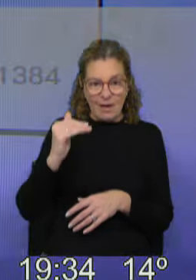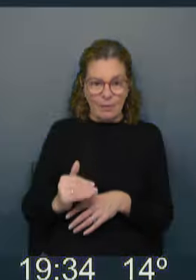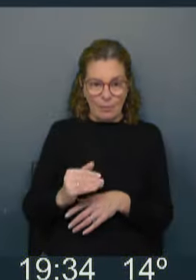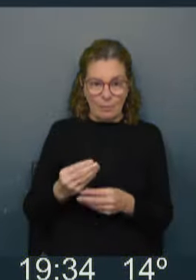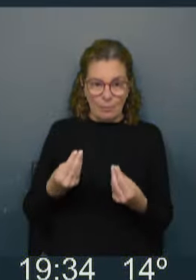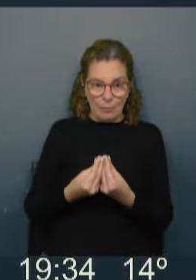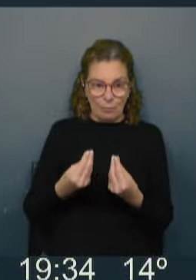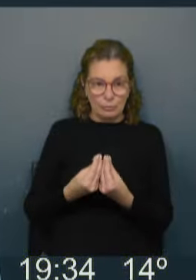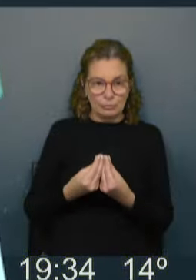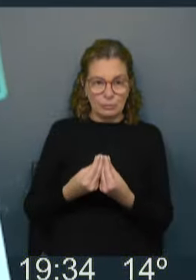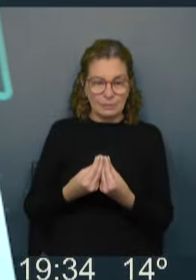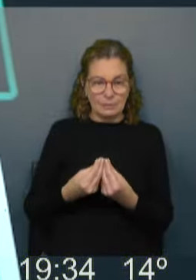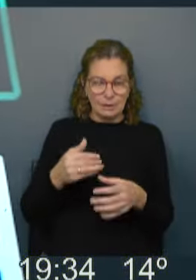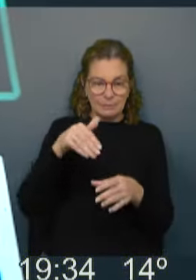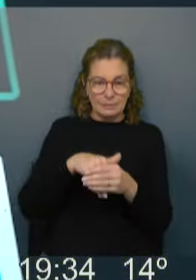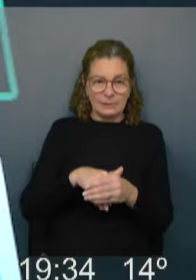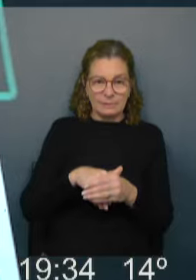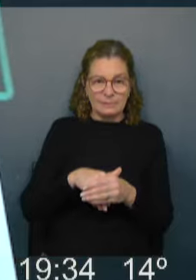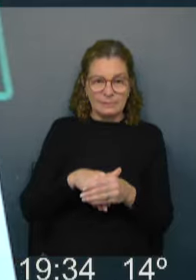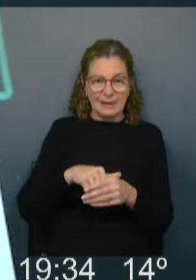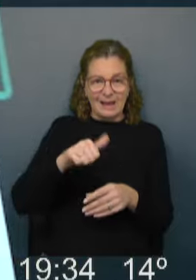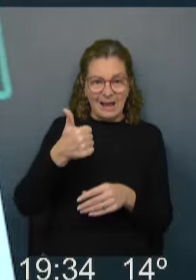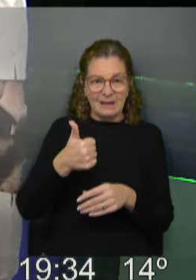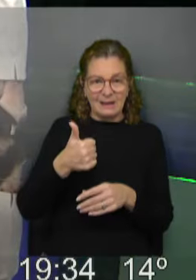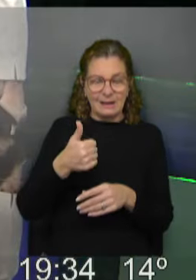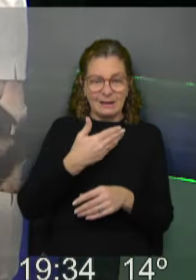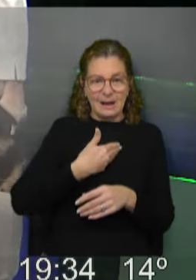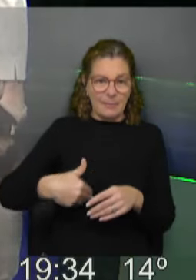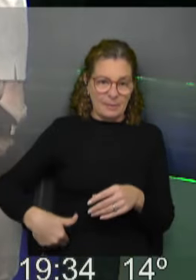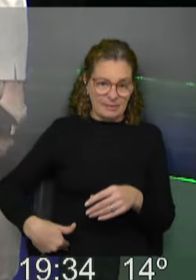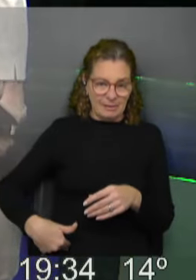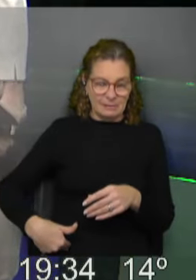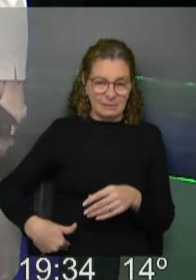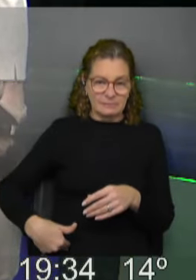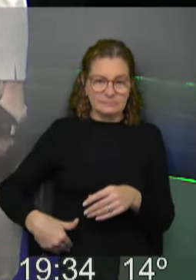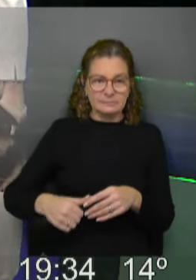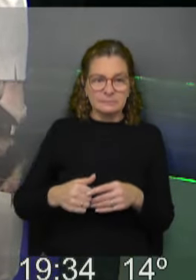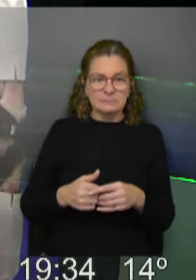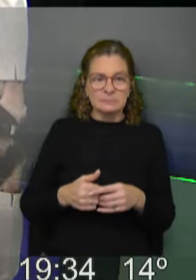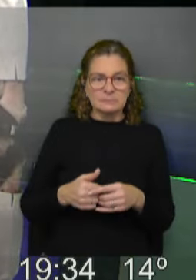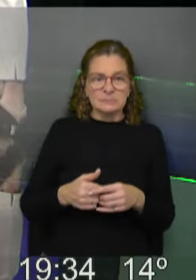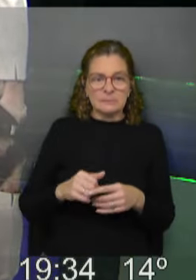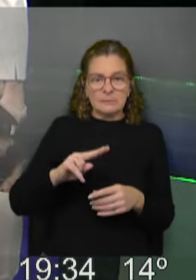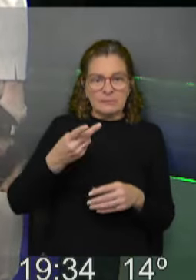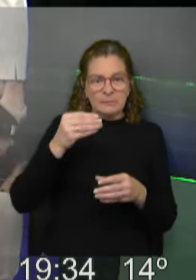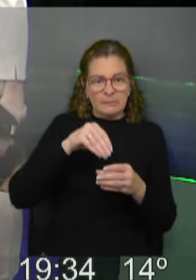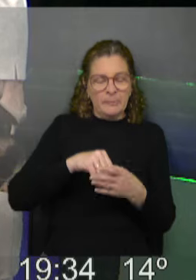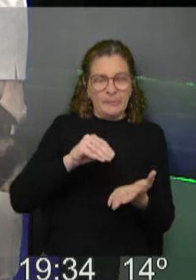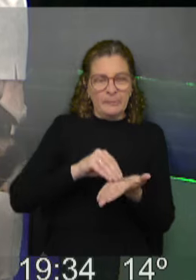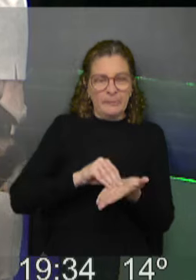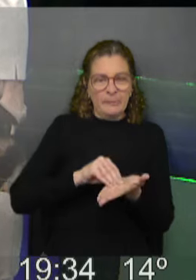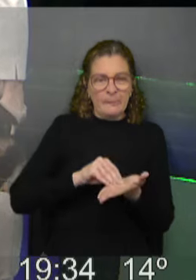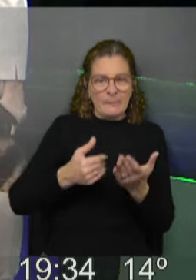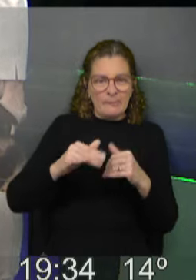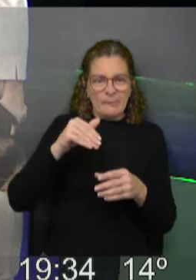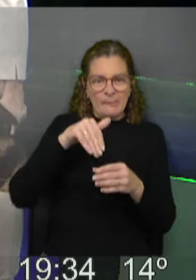bueno, bajó su caudal electoral. decir, en 1999 gana la elección nacional en términos, en la segunda vuelta. Es el segundo partido